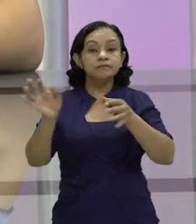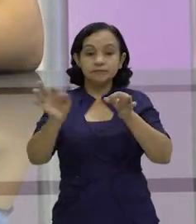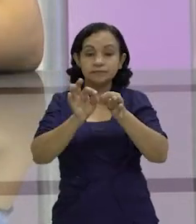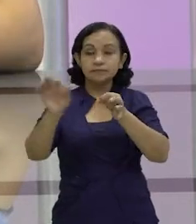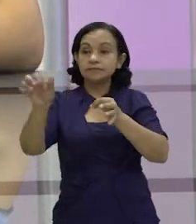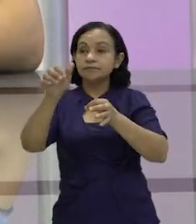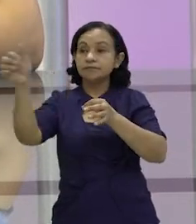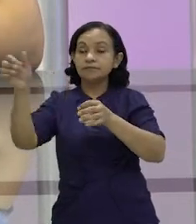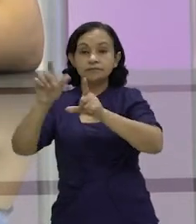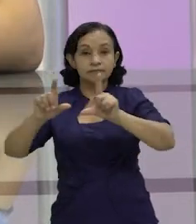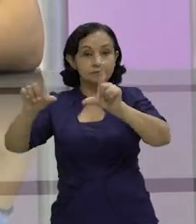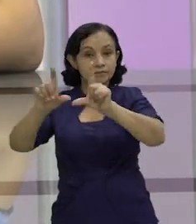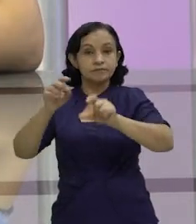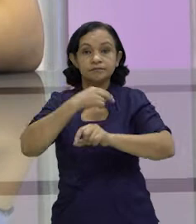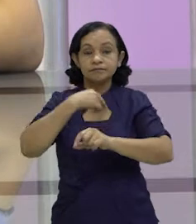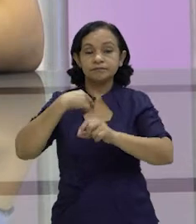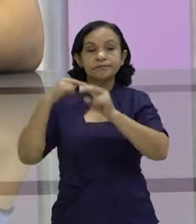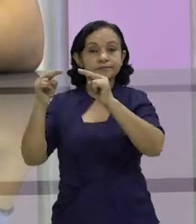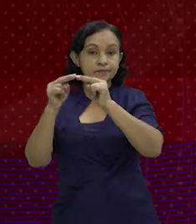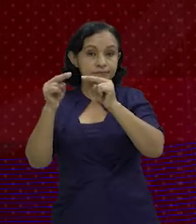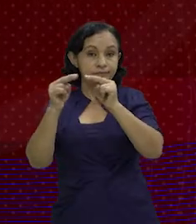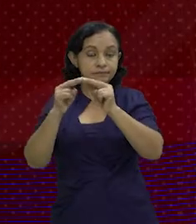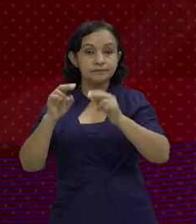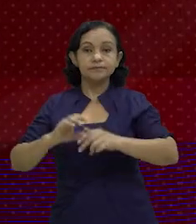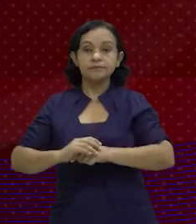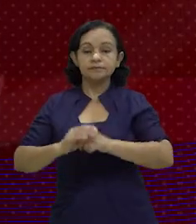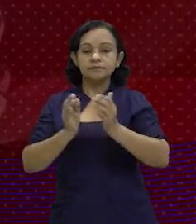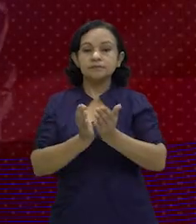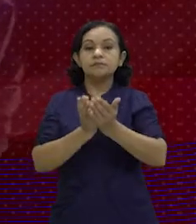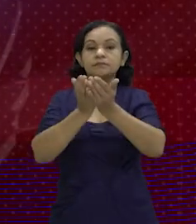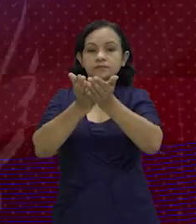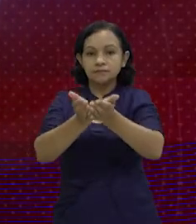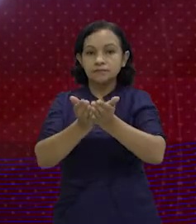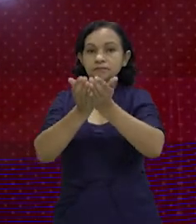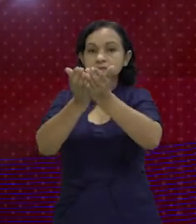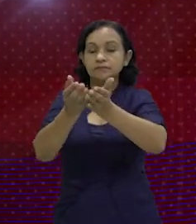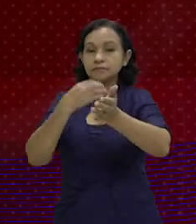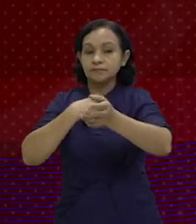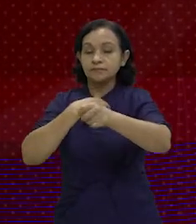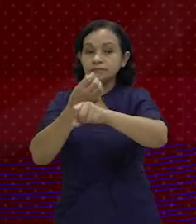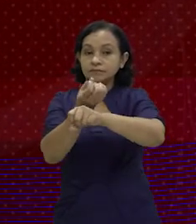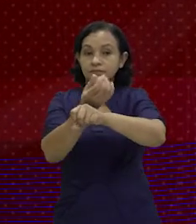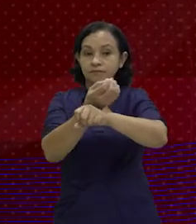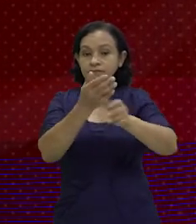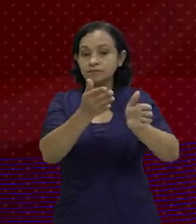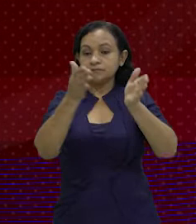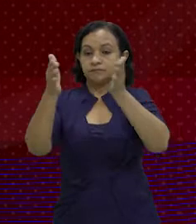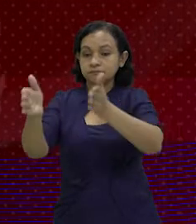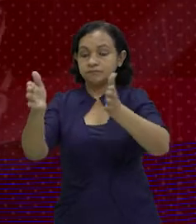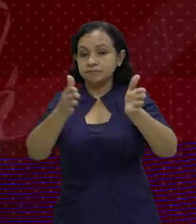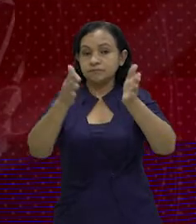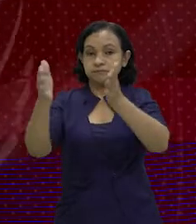Altagracia. Y hacemos la conexión, bueno, tenemos un barco que también es municipal, que ahí pues